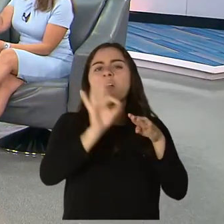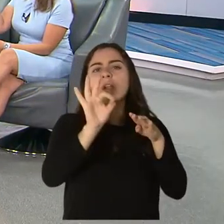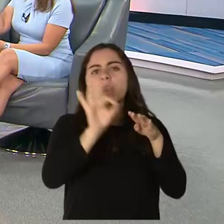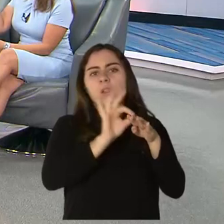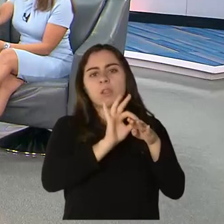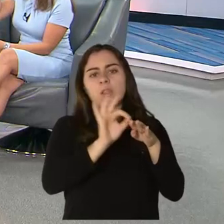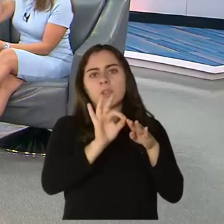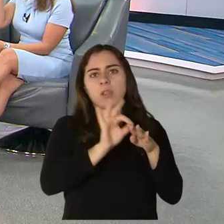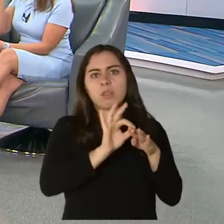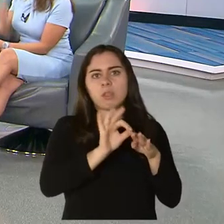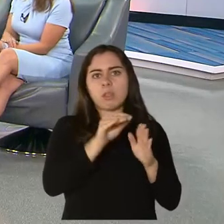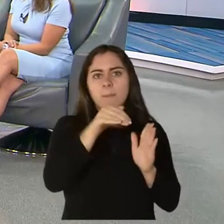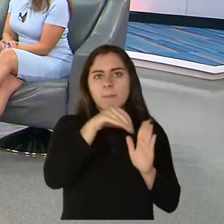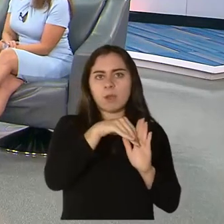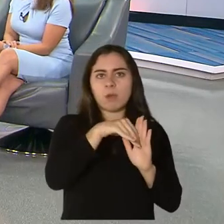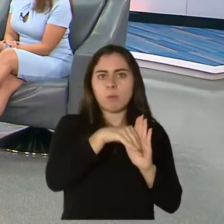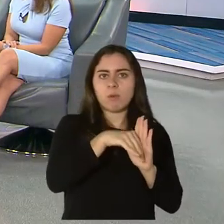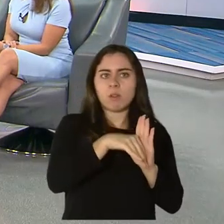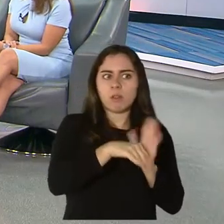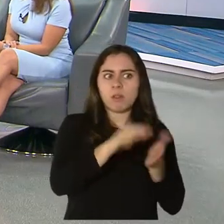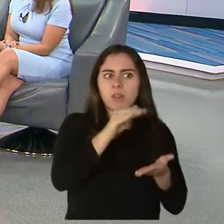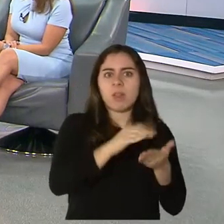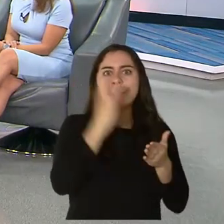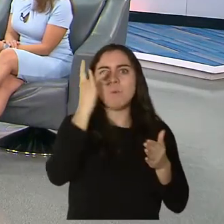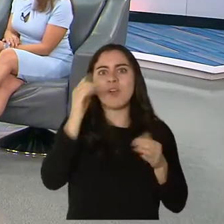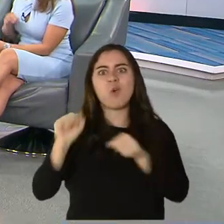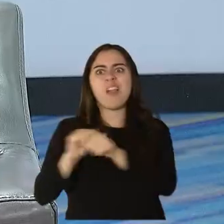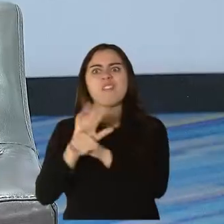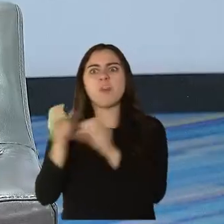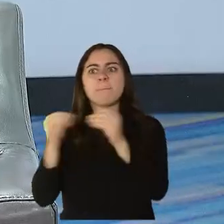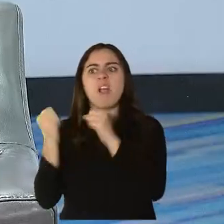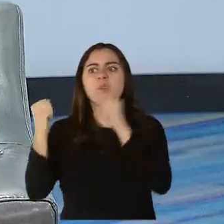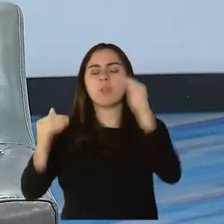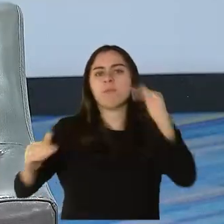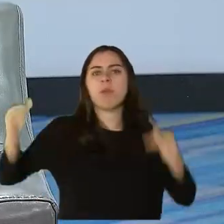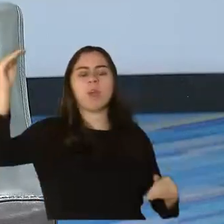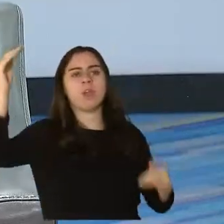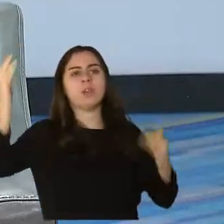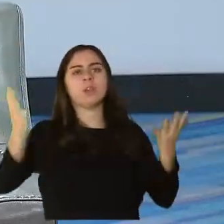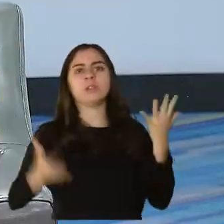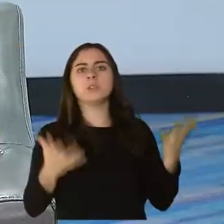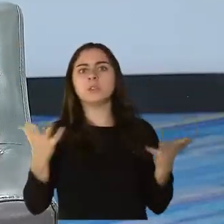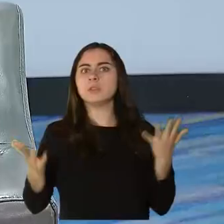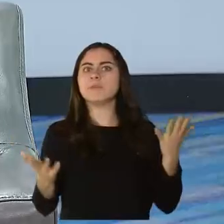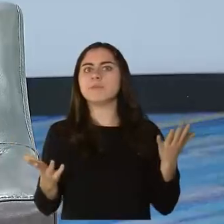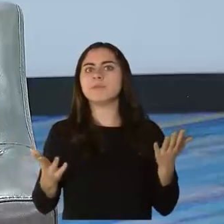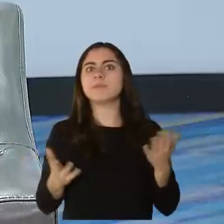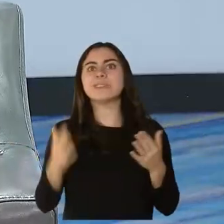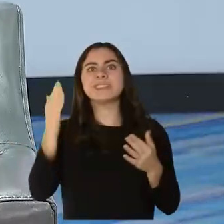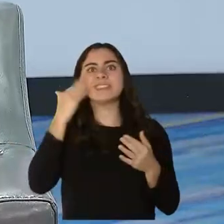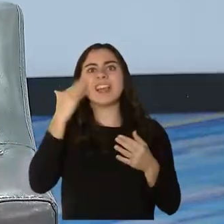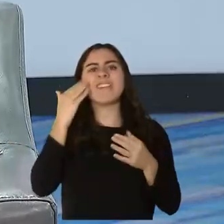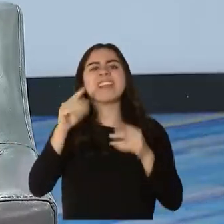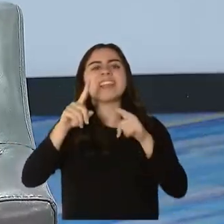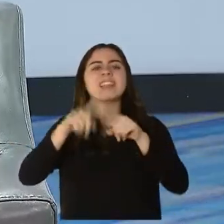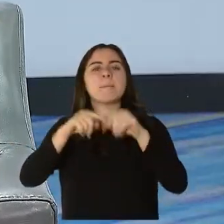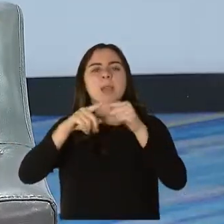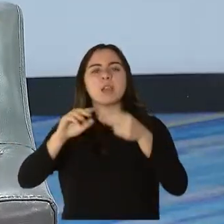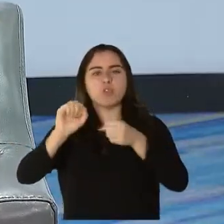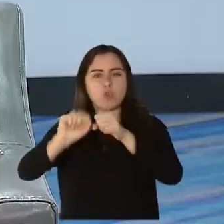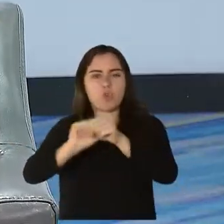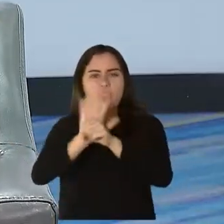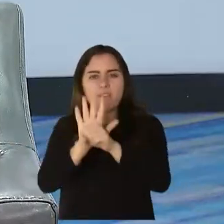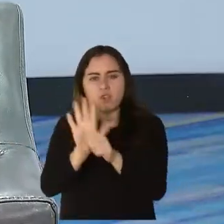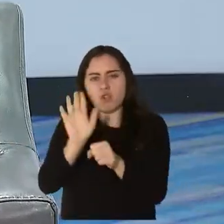contra esa corona, ¿no? Es correcto. Esa espiga. Pero, mientras más mutaciones tú tengas en la secuencia genética de aminoácidos de esa área,